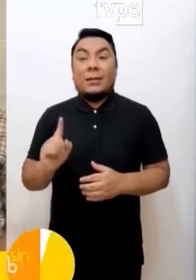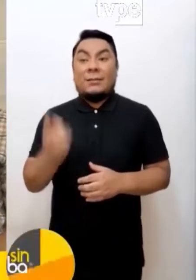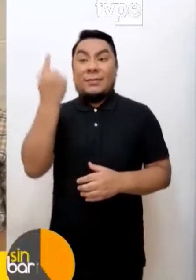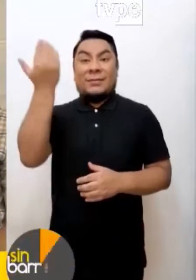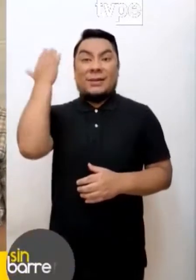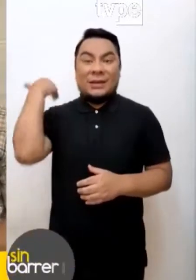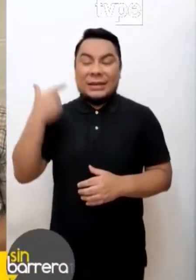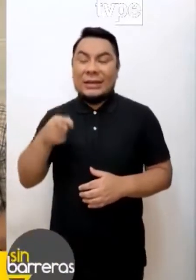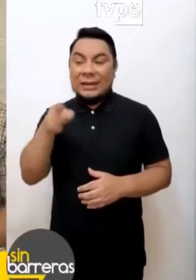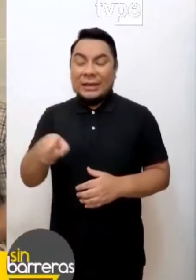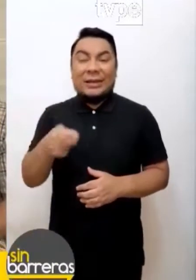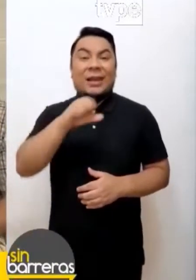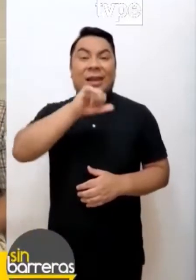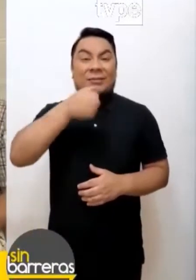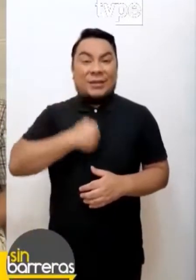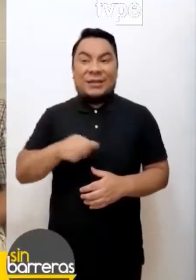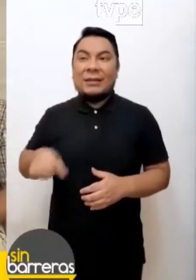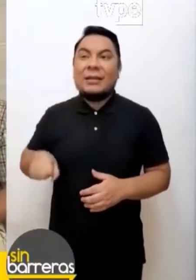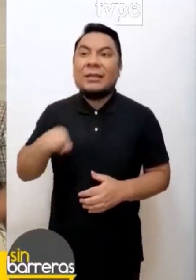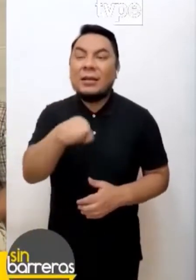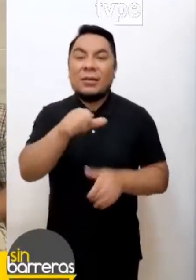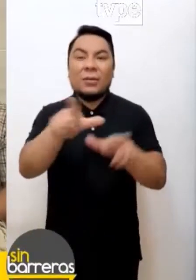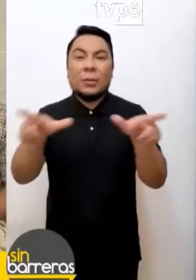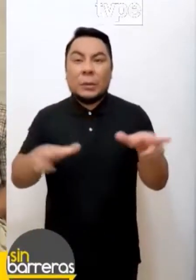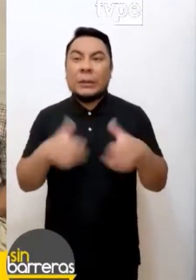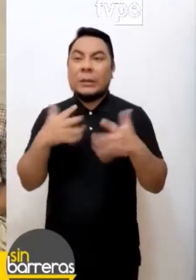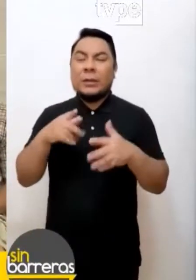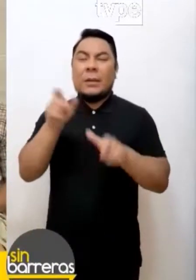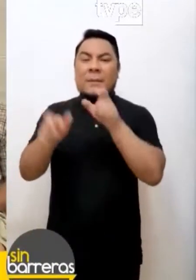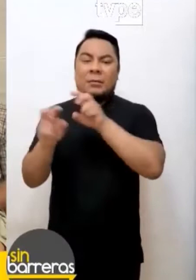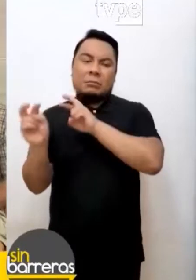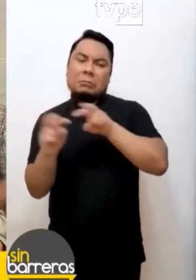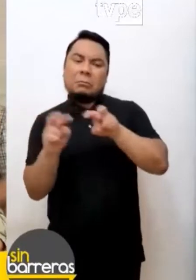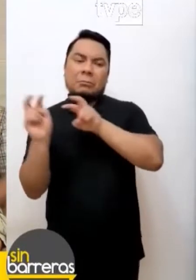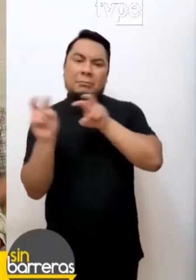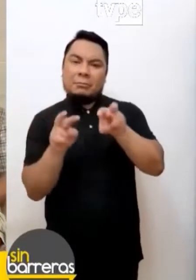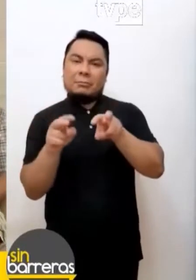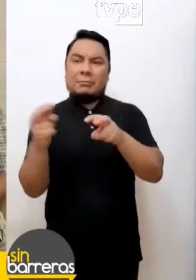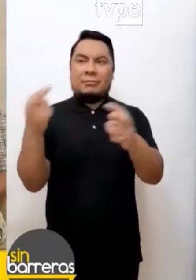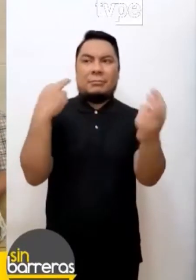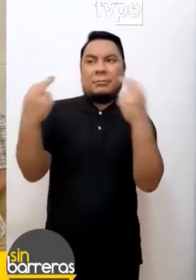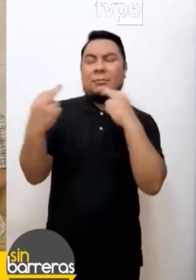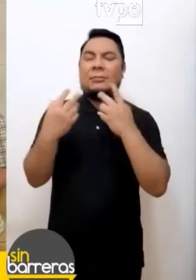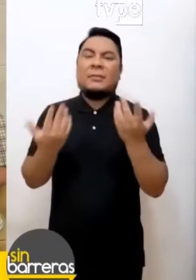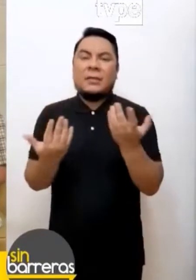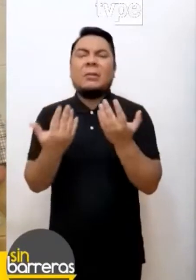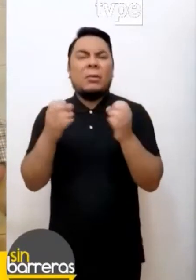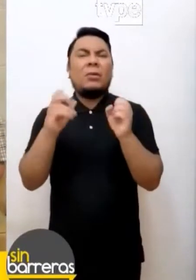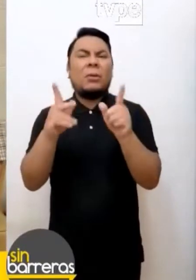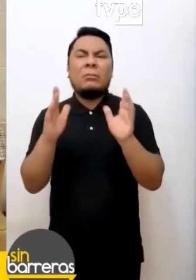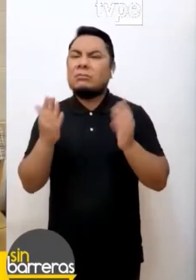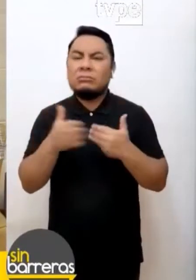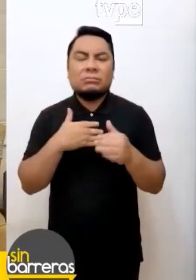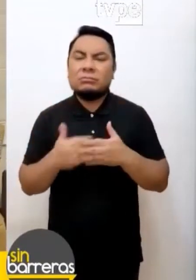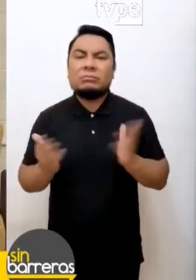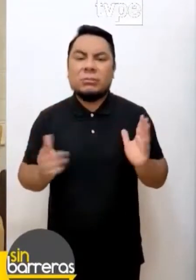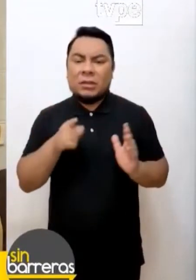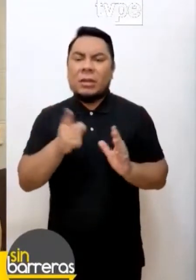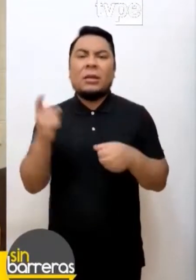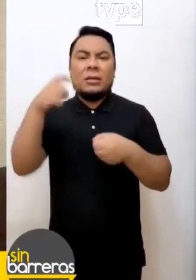Al principio, llevarlo a Jaime a cualquier lugar era ser mirada de todo el mundo, ¿no? Pero, ok, ahí está.